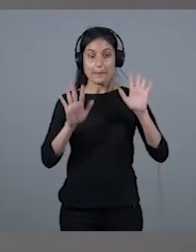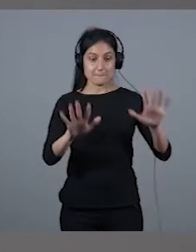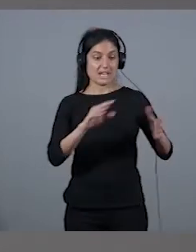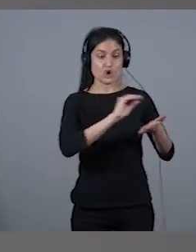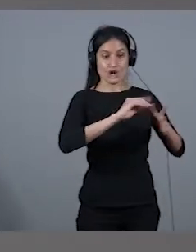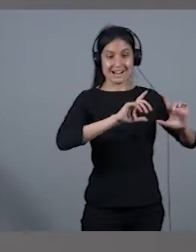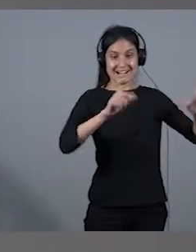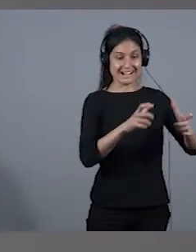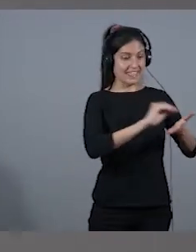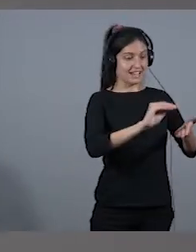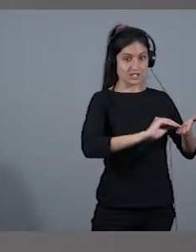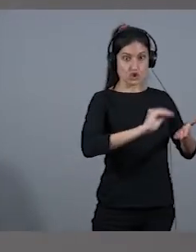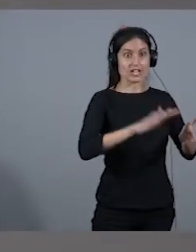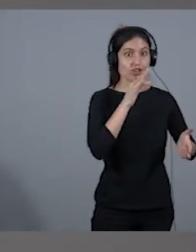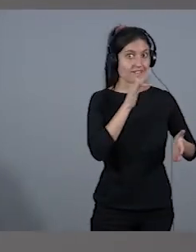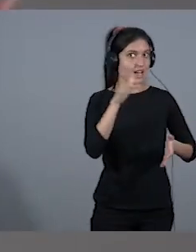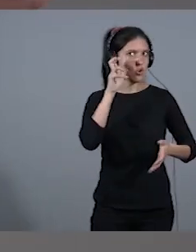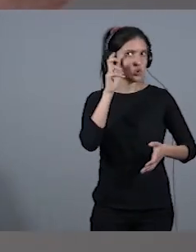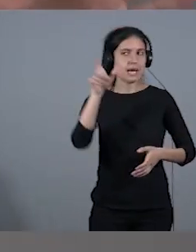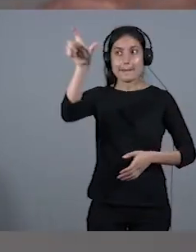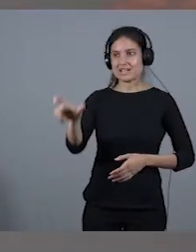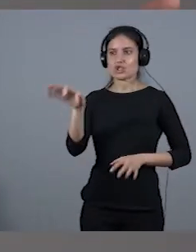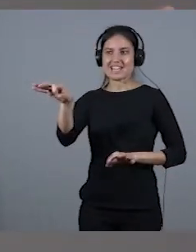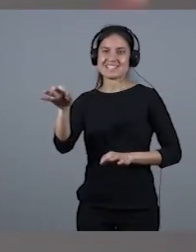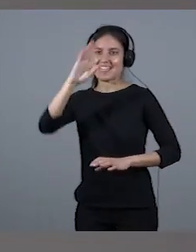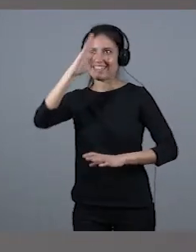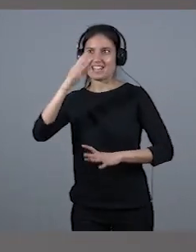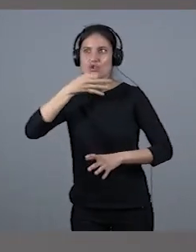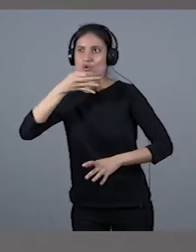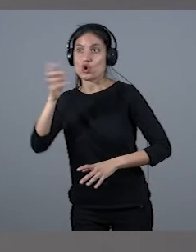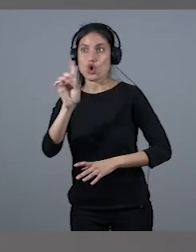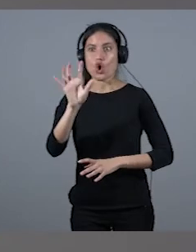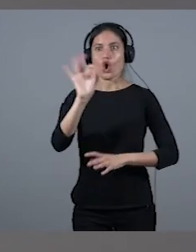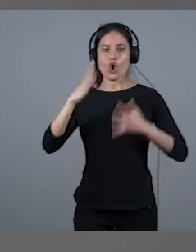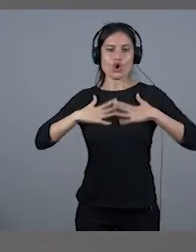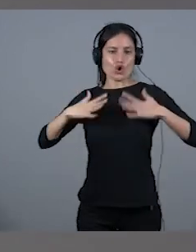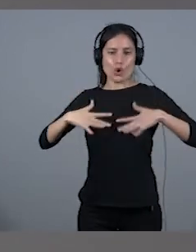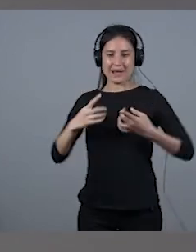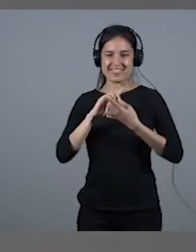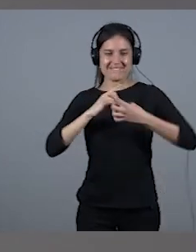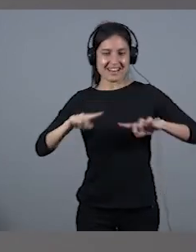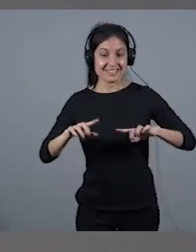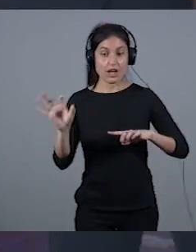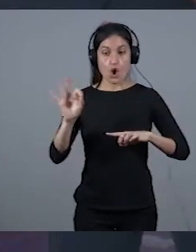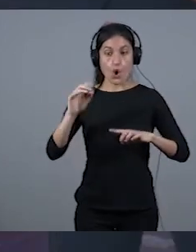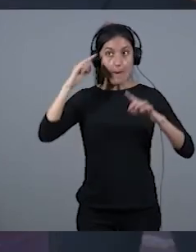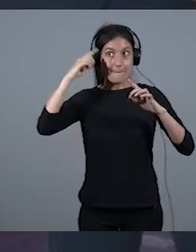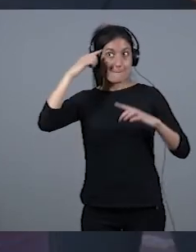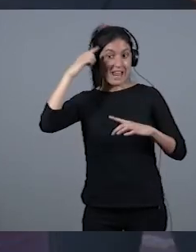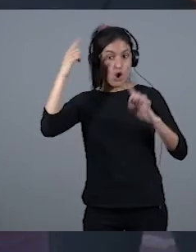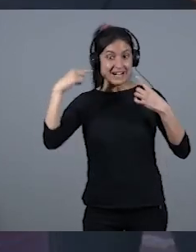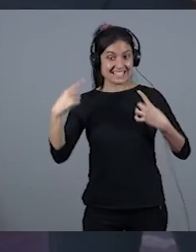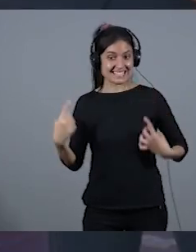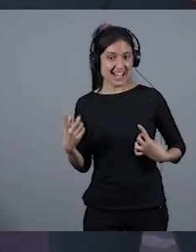directo, o que no se vista así, o no lleves el pelo rizado porque eras agresiva, porque esos comentarios los has escuchado en televisión. Yo creo que que romper,